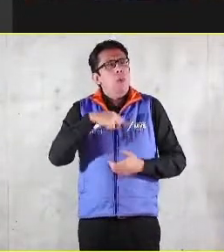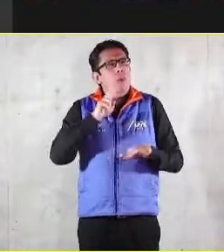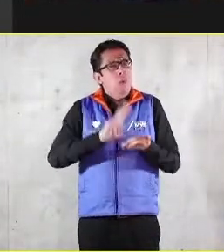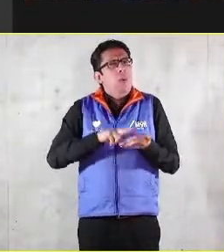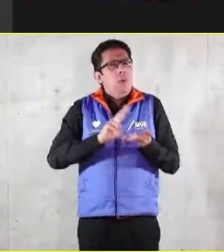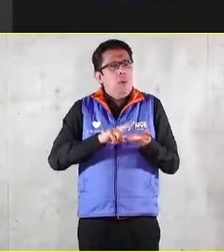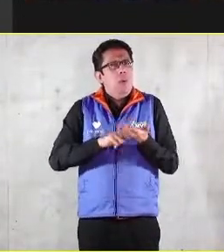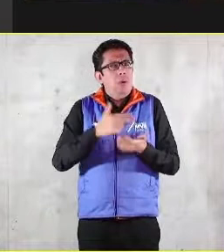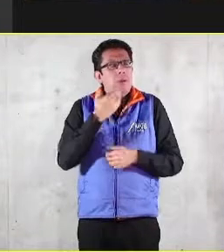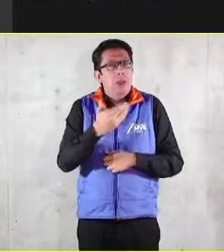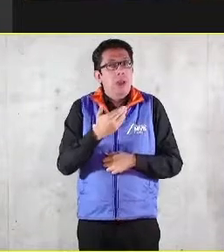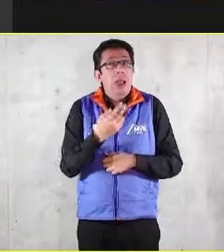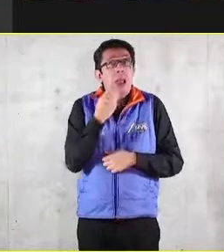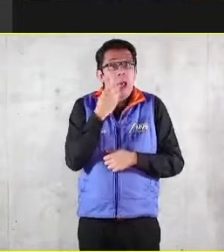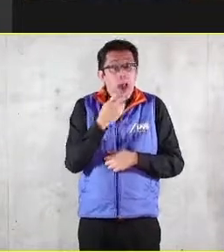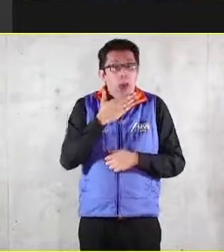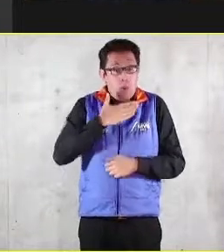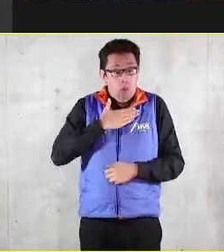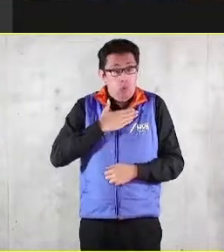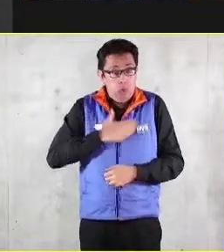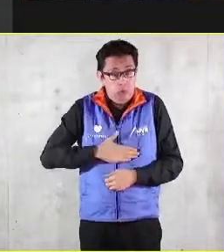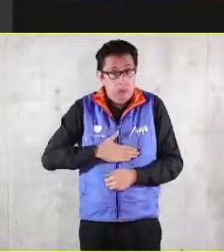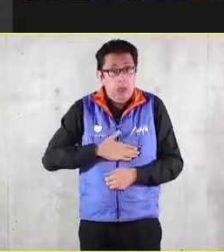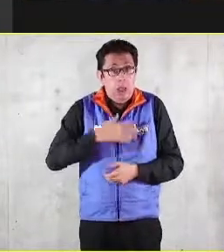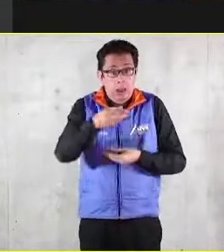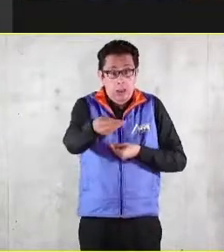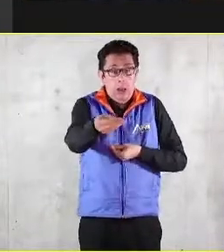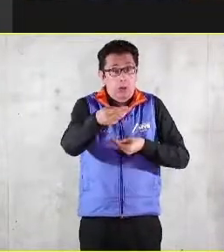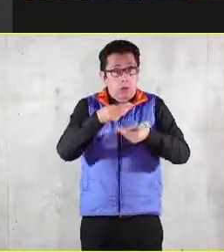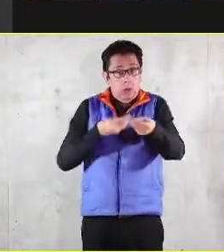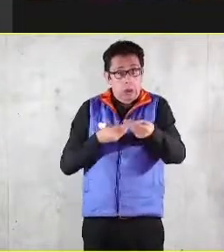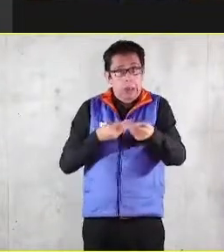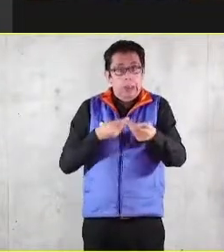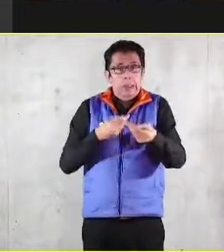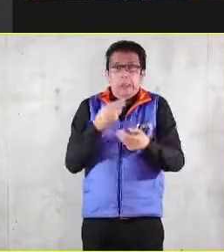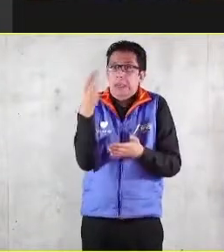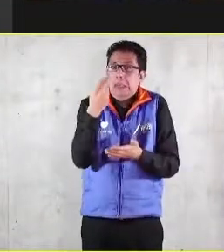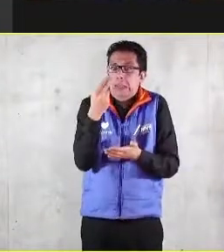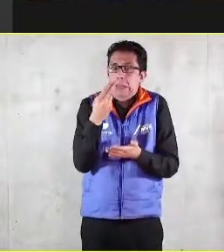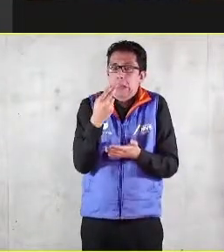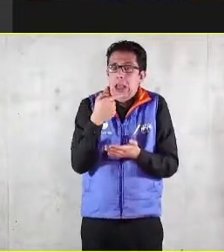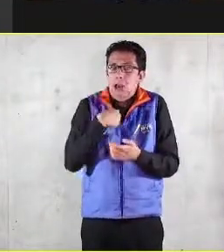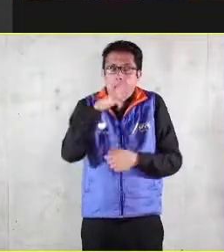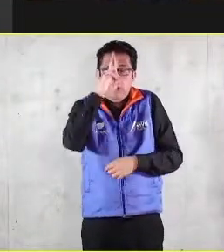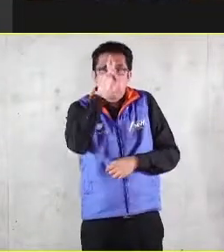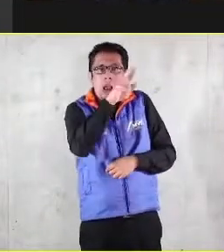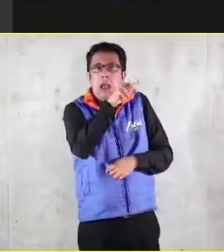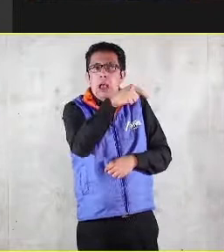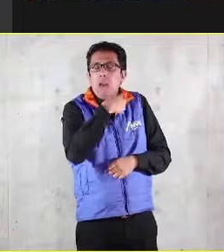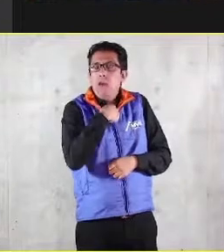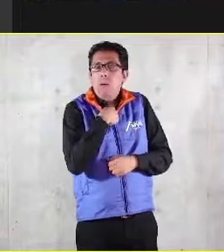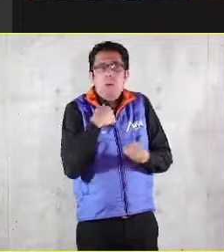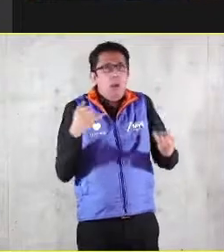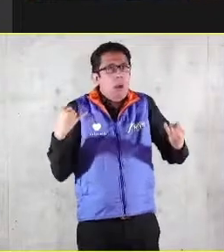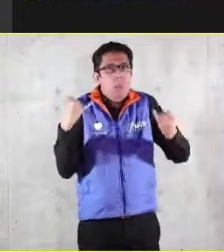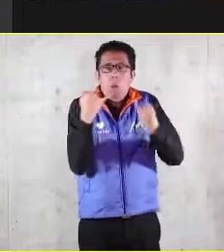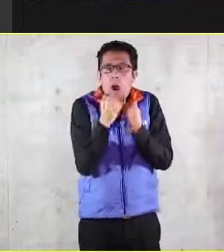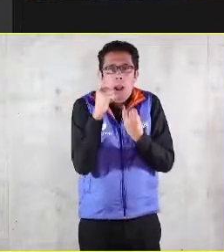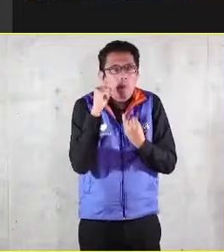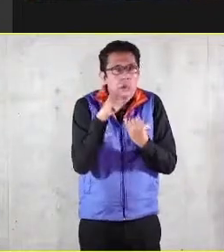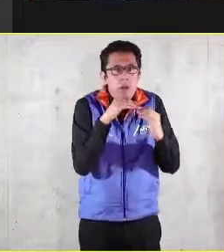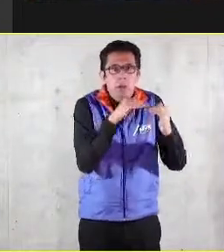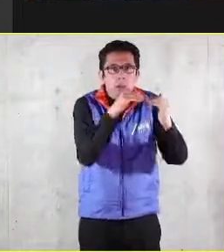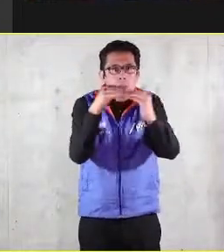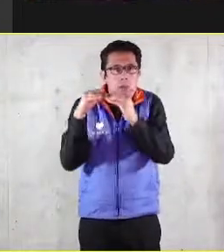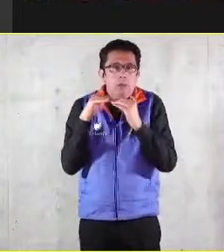justicia conmutativa que exige que yo respete al otro porque es un igual a mí y exige además que lo haga yo sentir